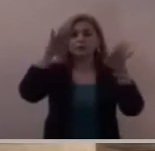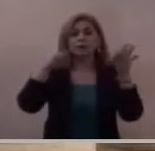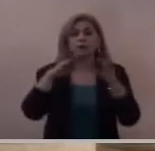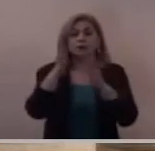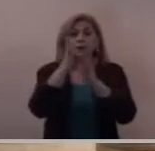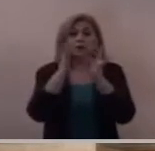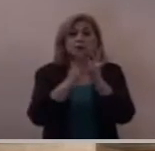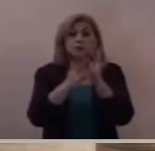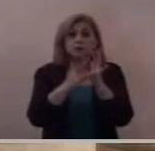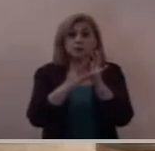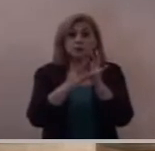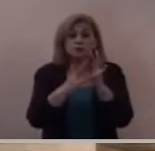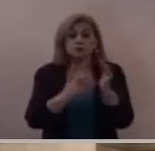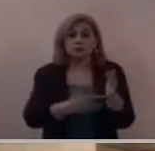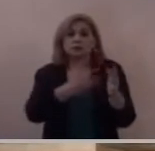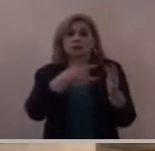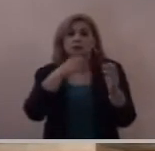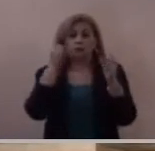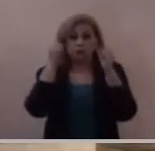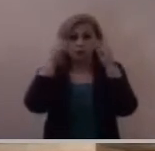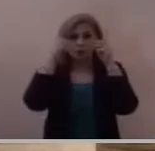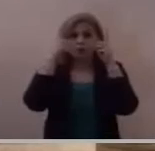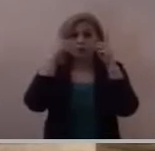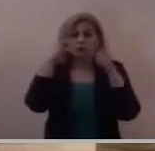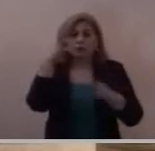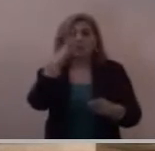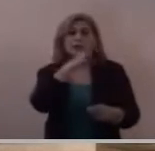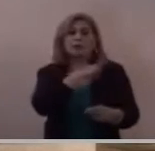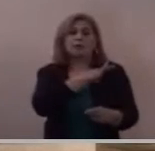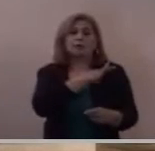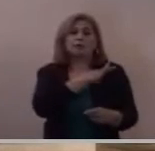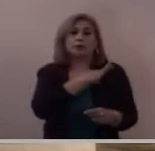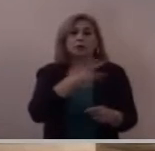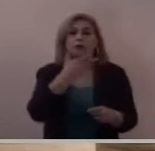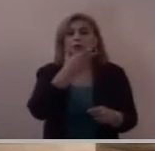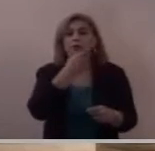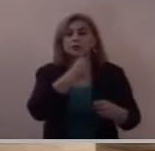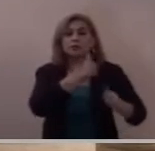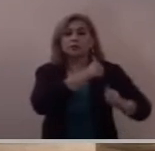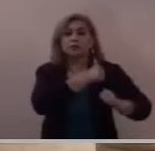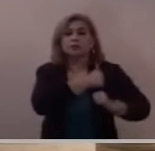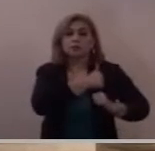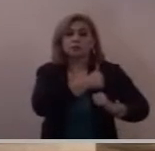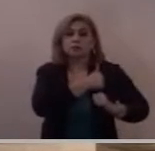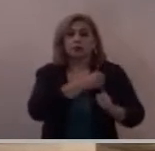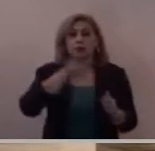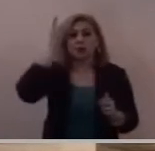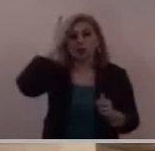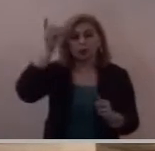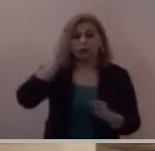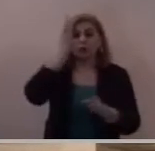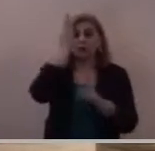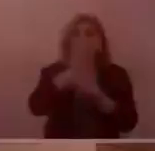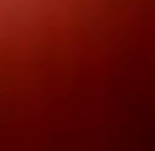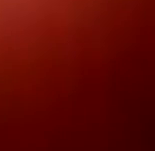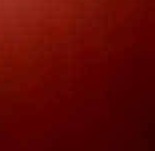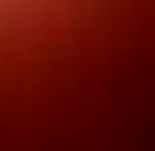admiración viendo la fe de este centurión que Dios nos bendiga